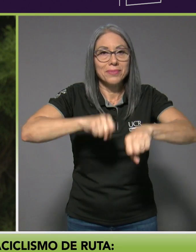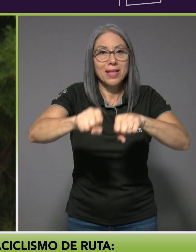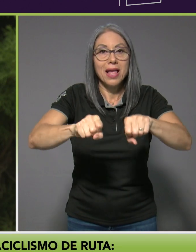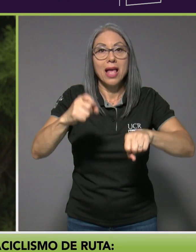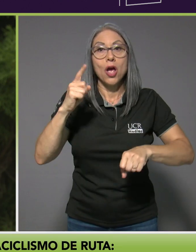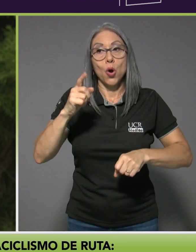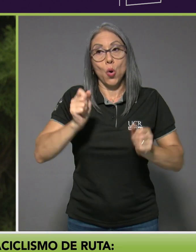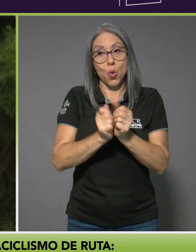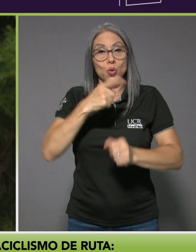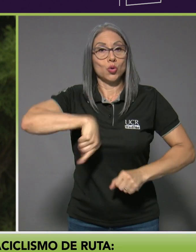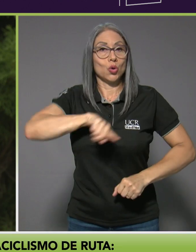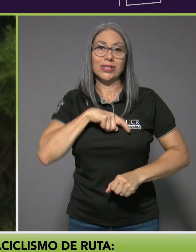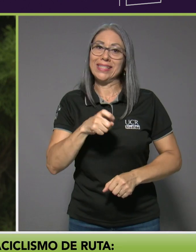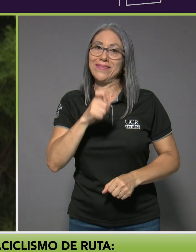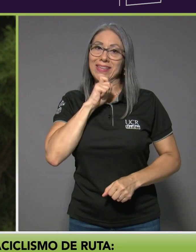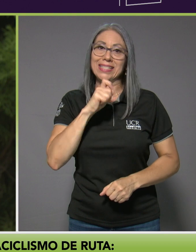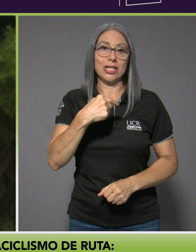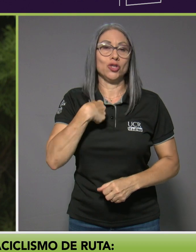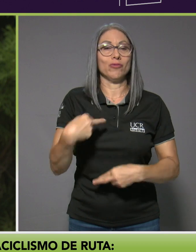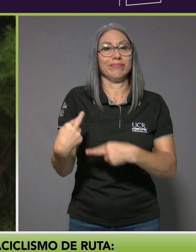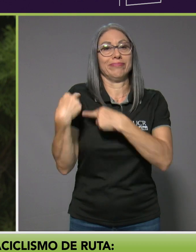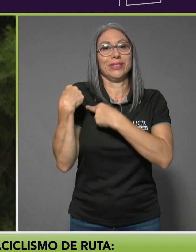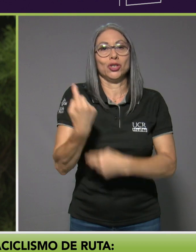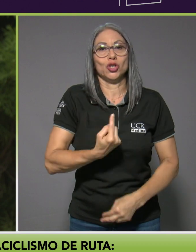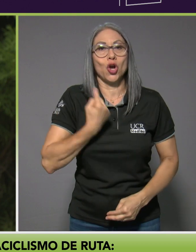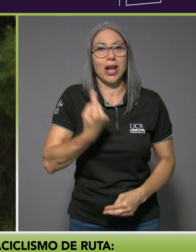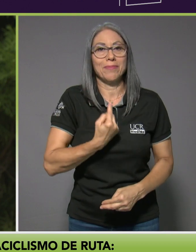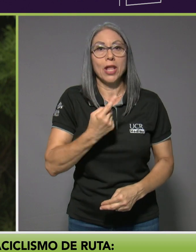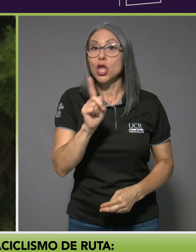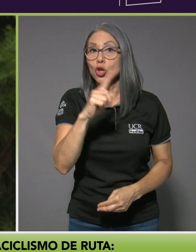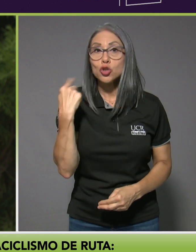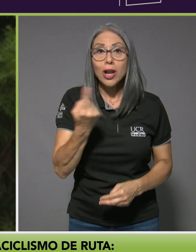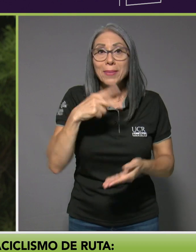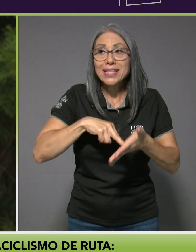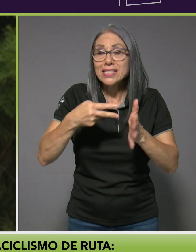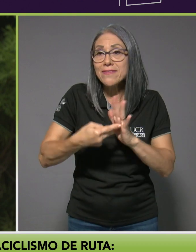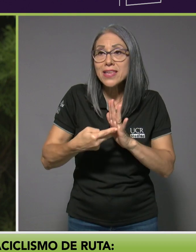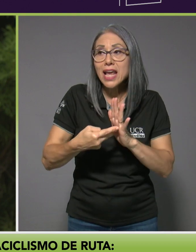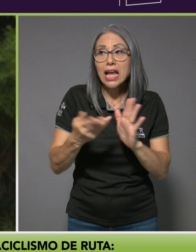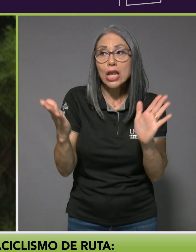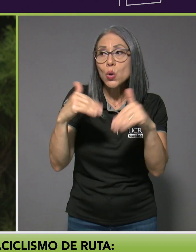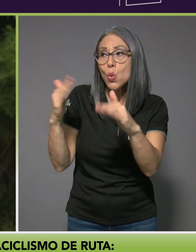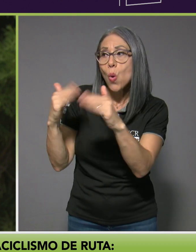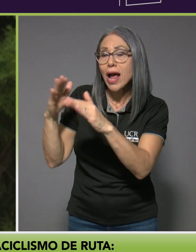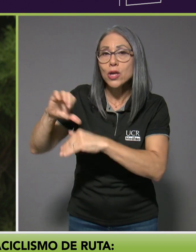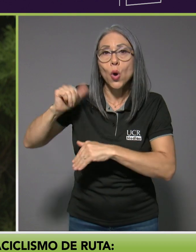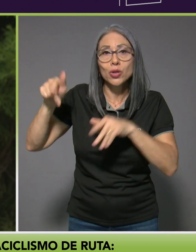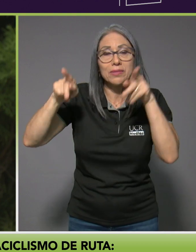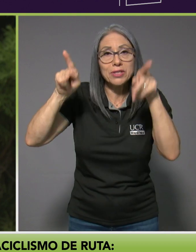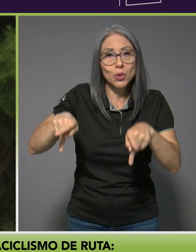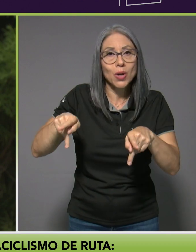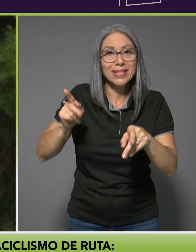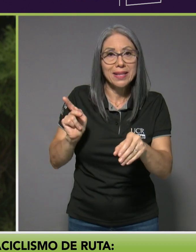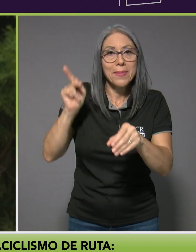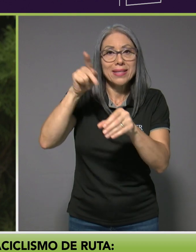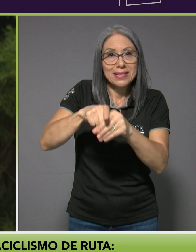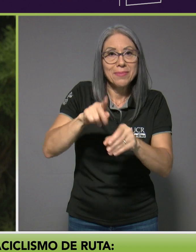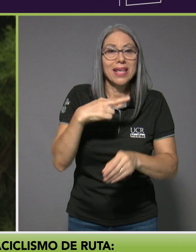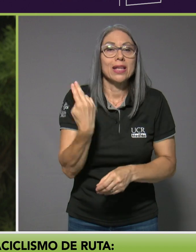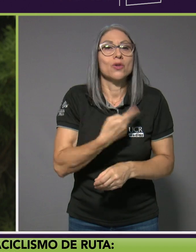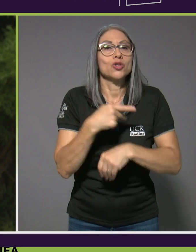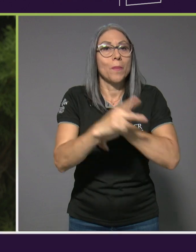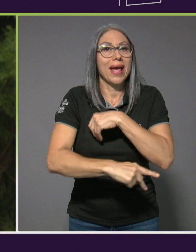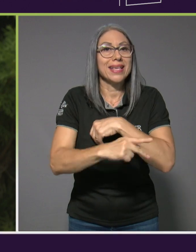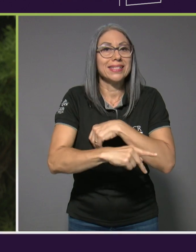me toca solo, no solo porque no hay otros corredores en nuestro país, sino que los que hay